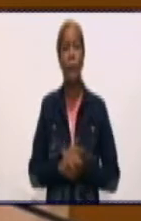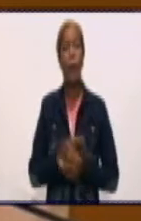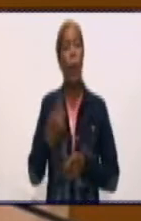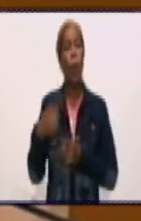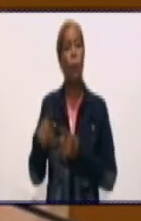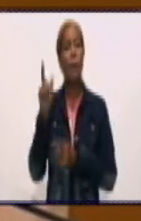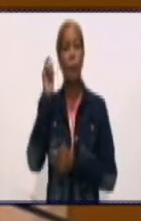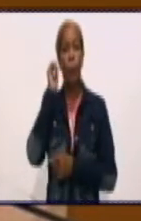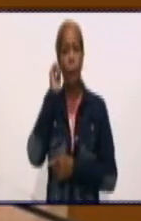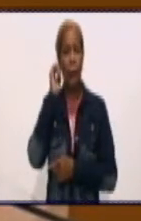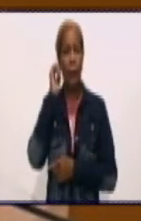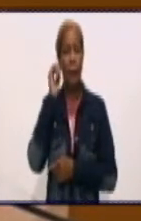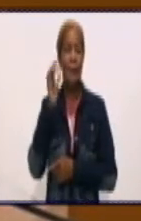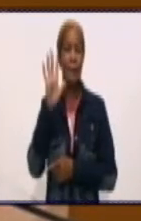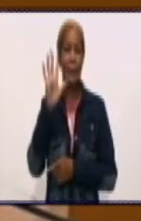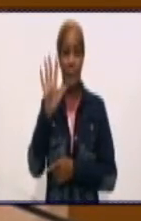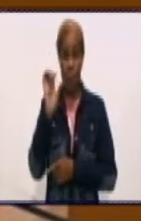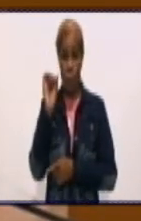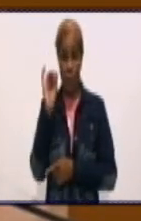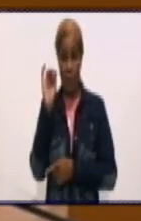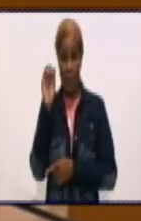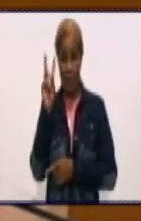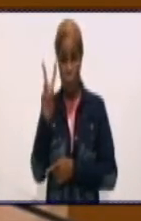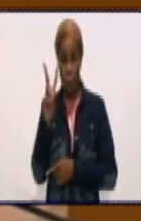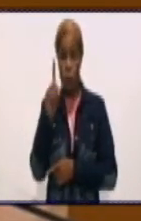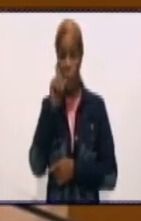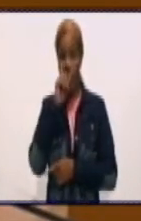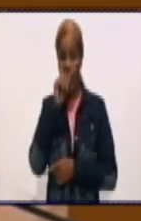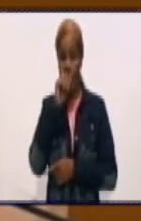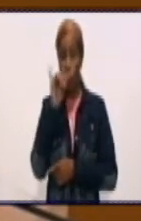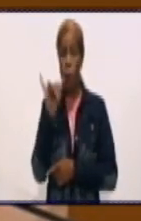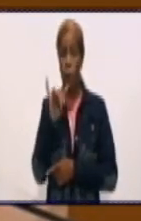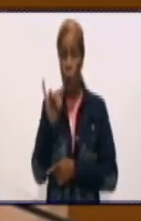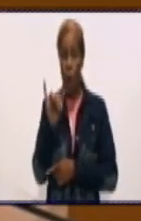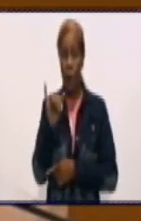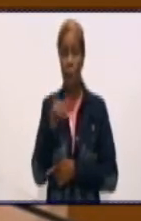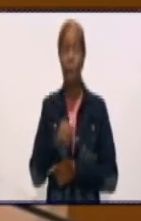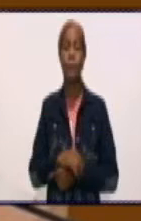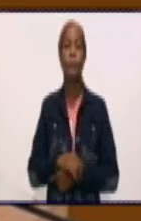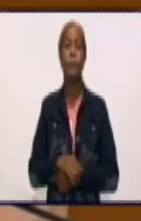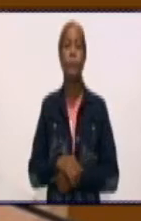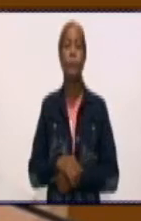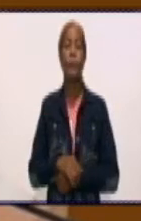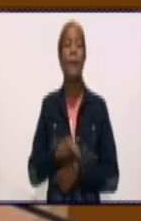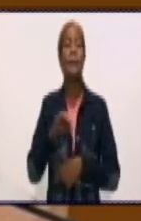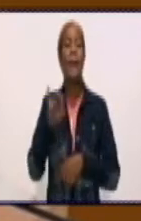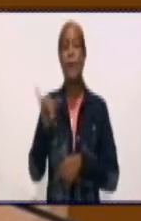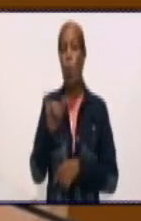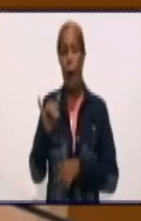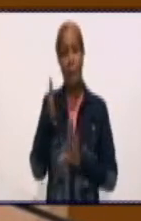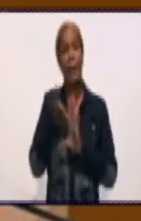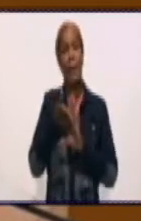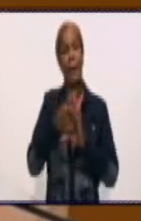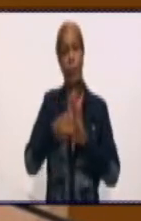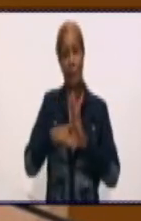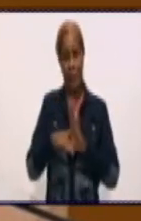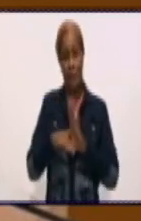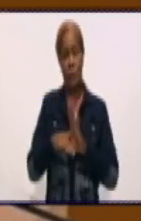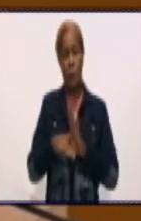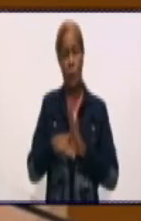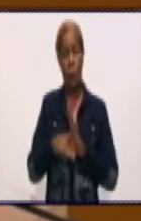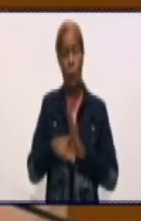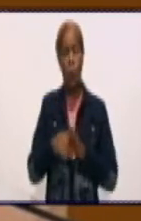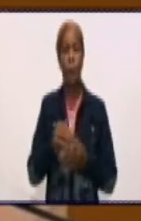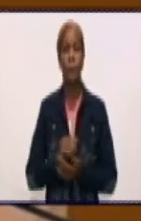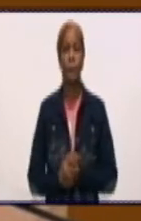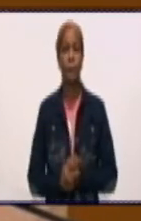paciente femenina de 52 años de edad de Río Cauto, también de la localidad de Badogueso, hipertensa, igual procedente de un área